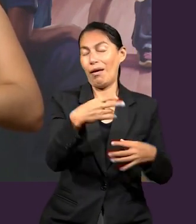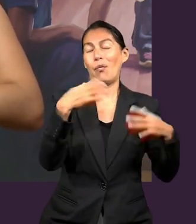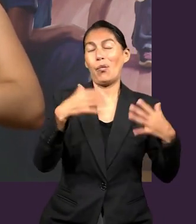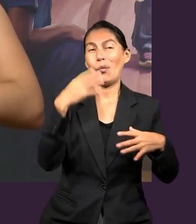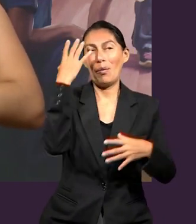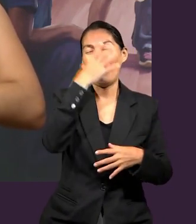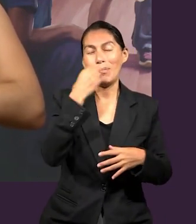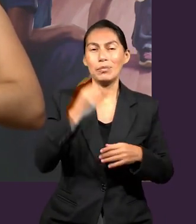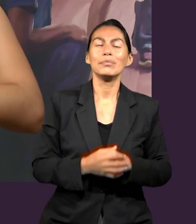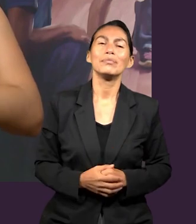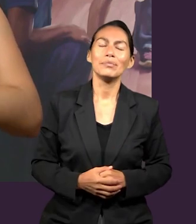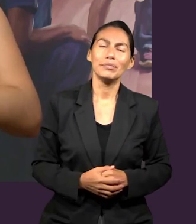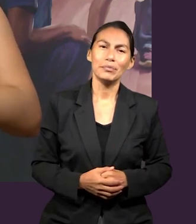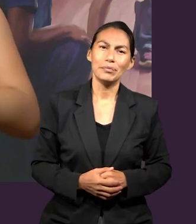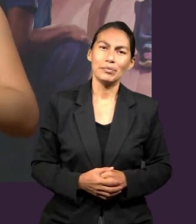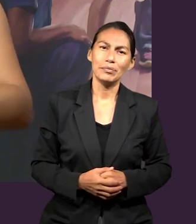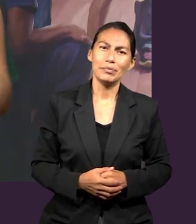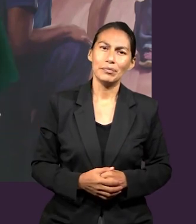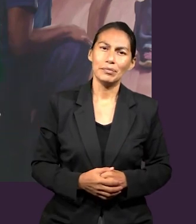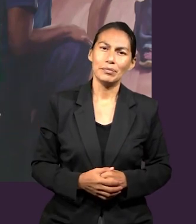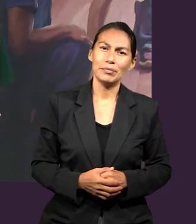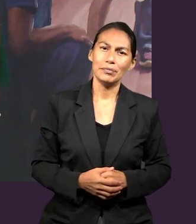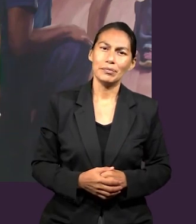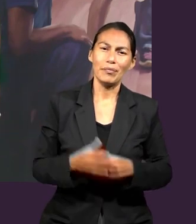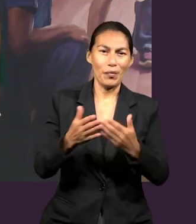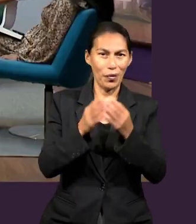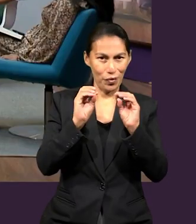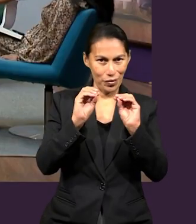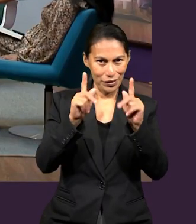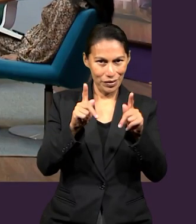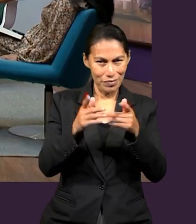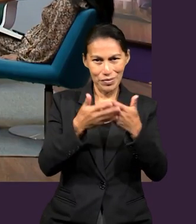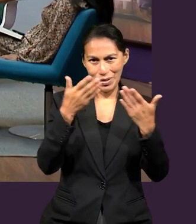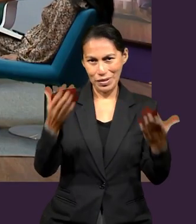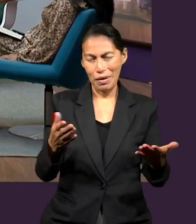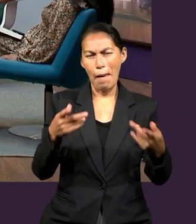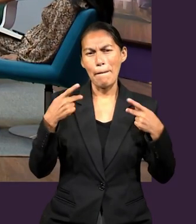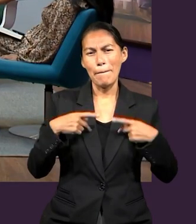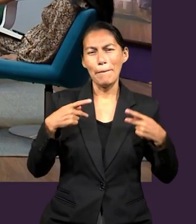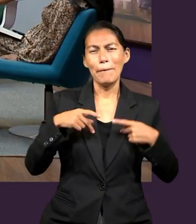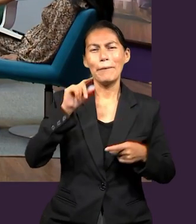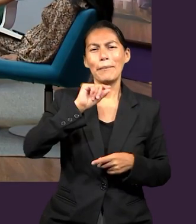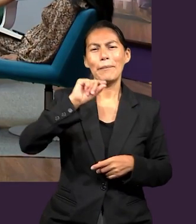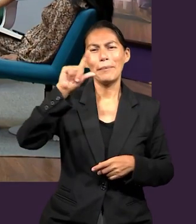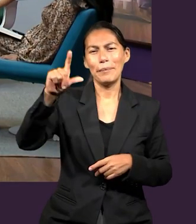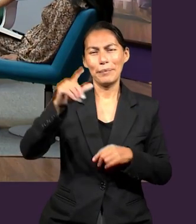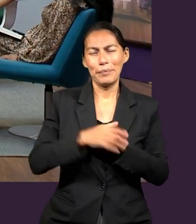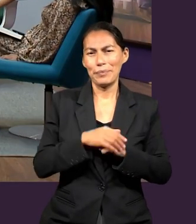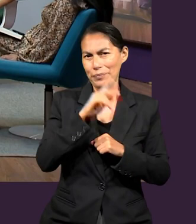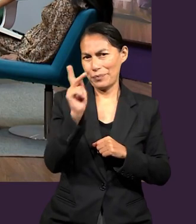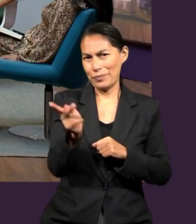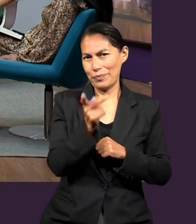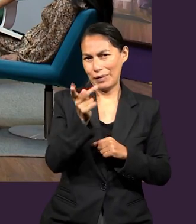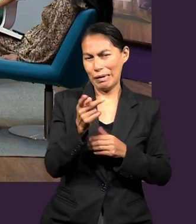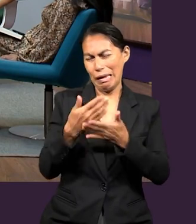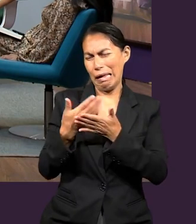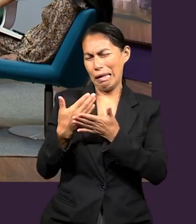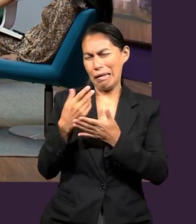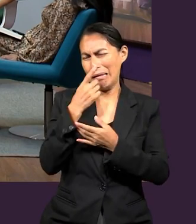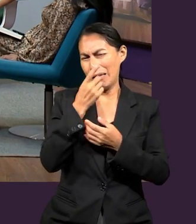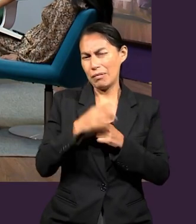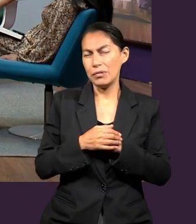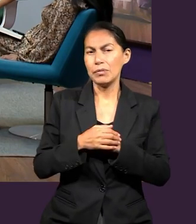ellos quieran acercarse y conocerlo. Ok, Sonia. Bueno, vamos a preguntarle a uno de nuestros expertos.